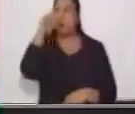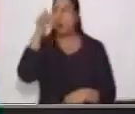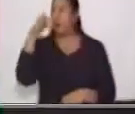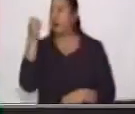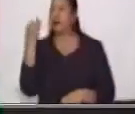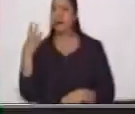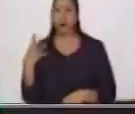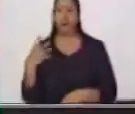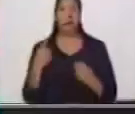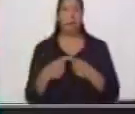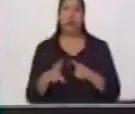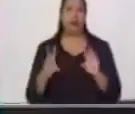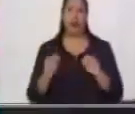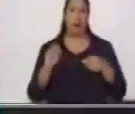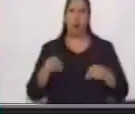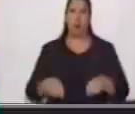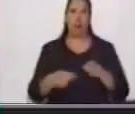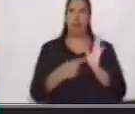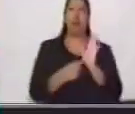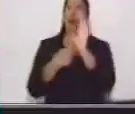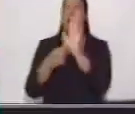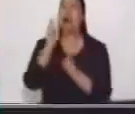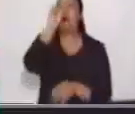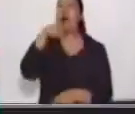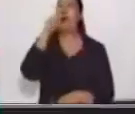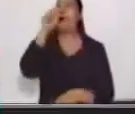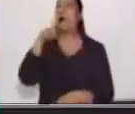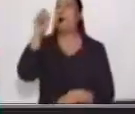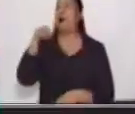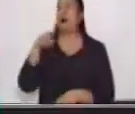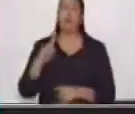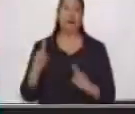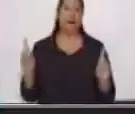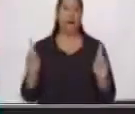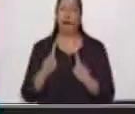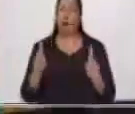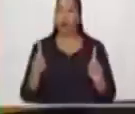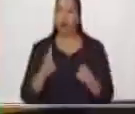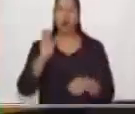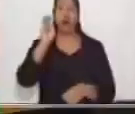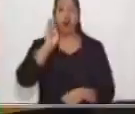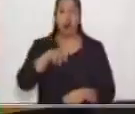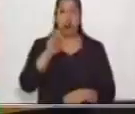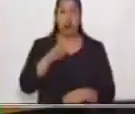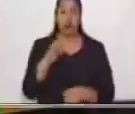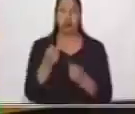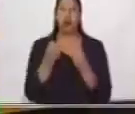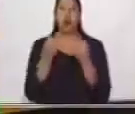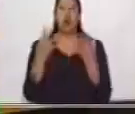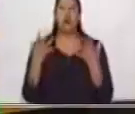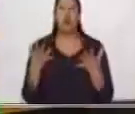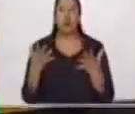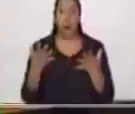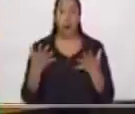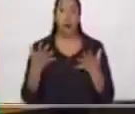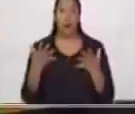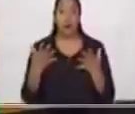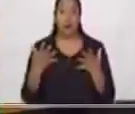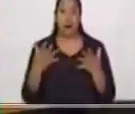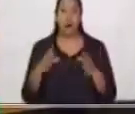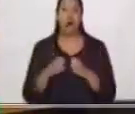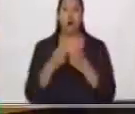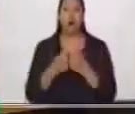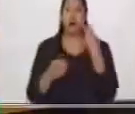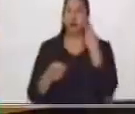puedo presentar a las demás personas por medio de palitos. Lo coloqué con cantidades numéricas. Si te has dado cuenta, en esta encuesta, de cabello